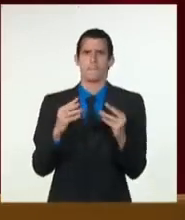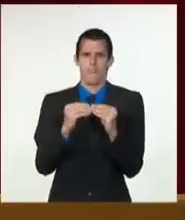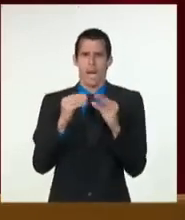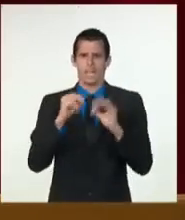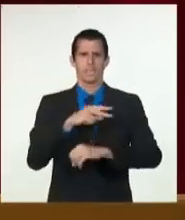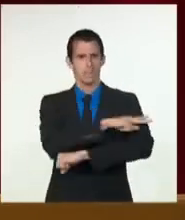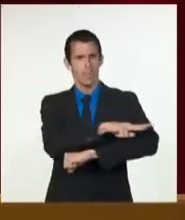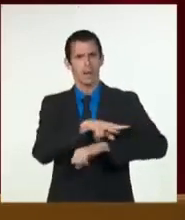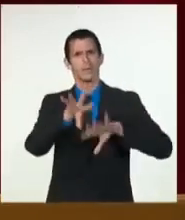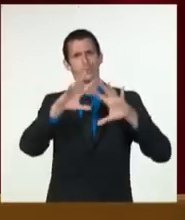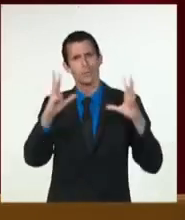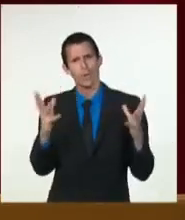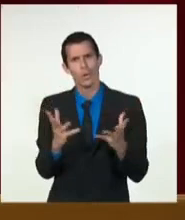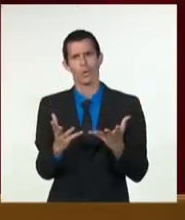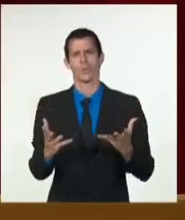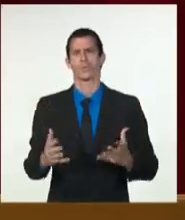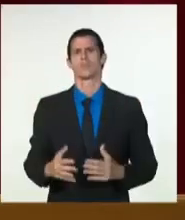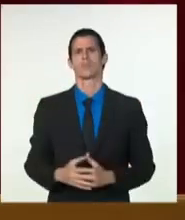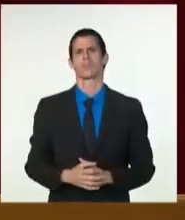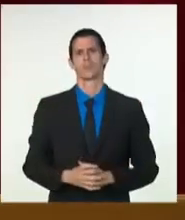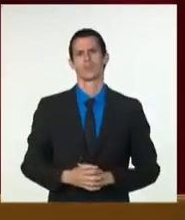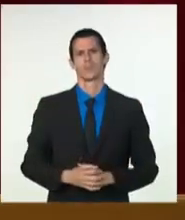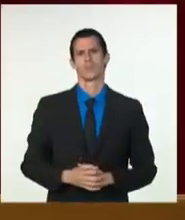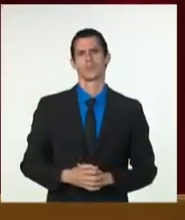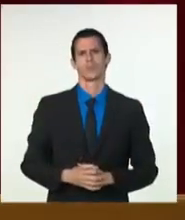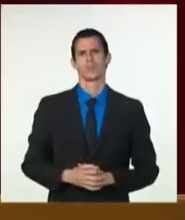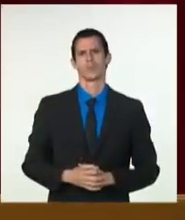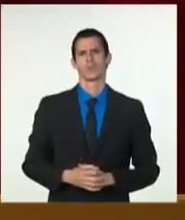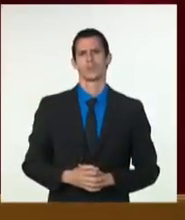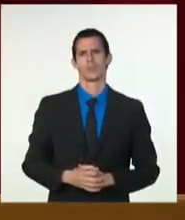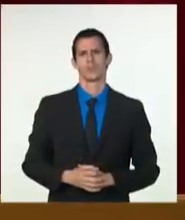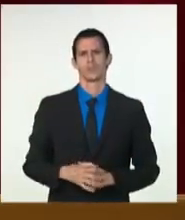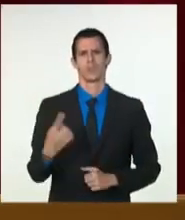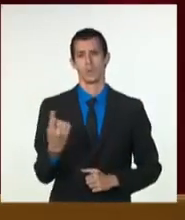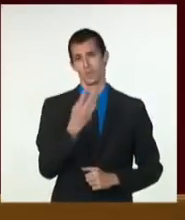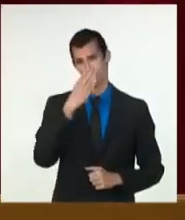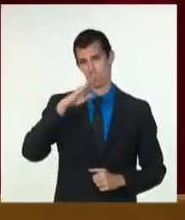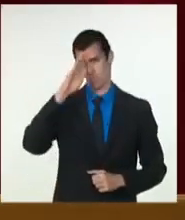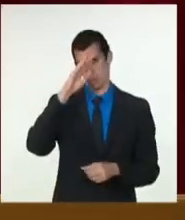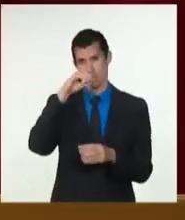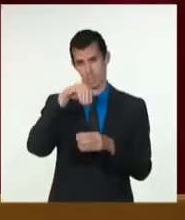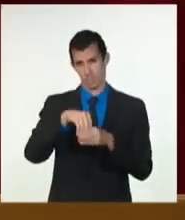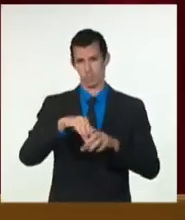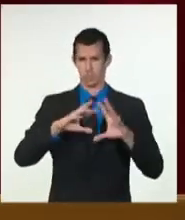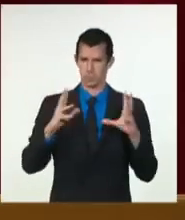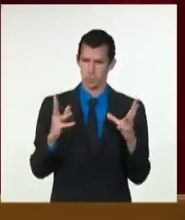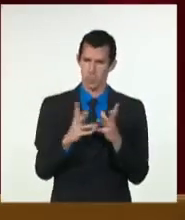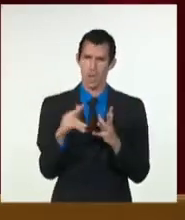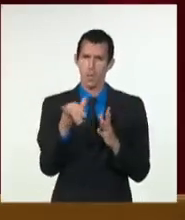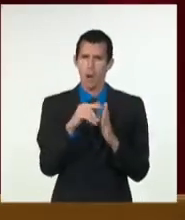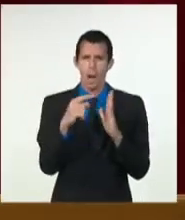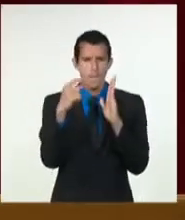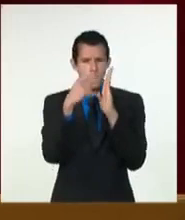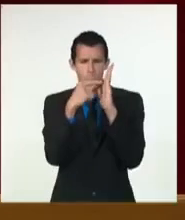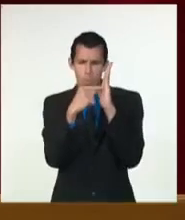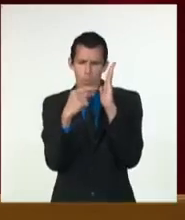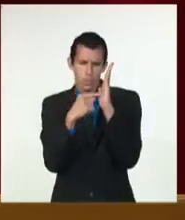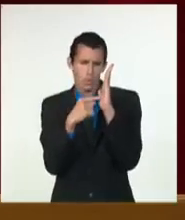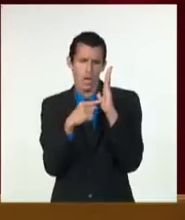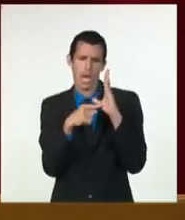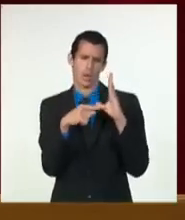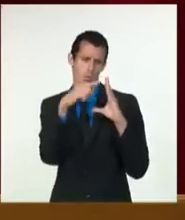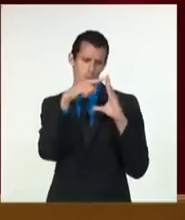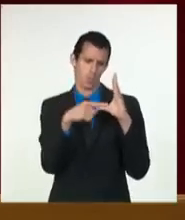coherencia, de la dignidad, de la defensa de principios y de no ceder ante las presiones y los chantajes.